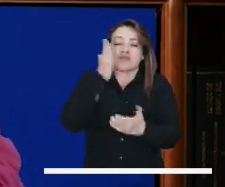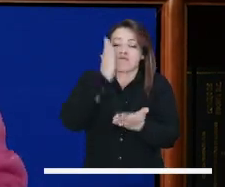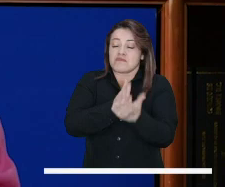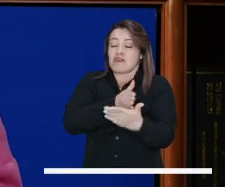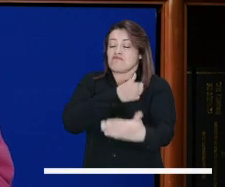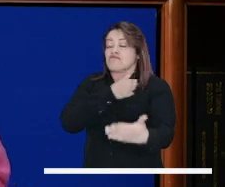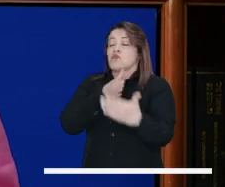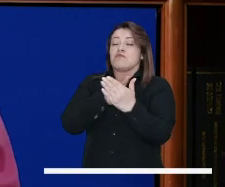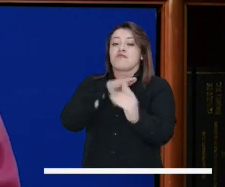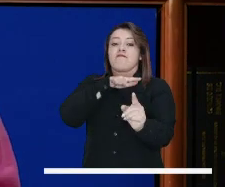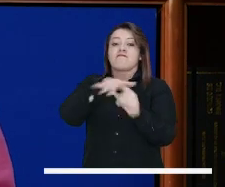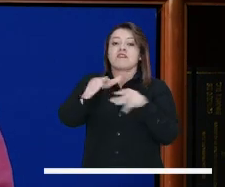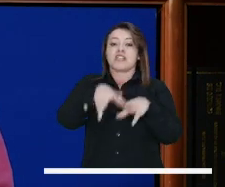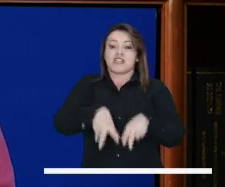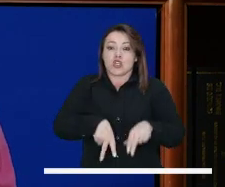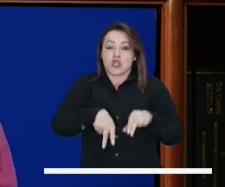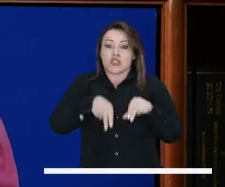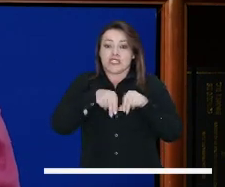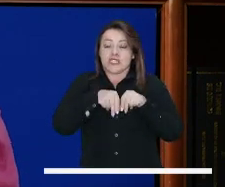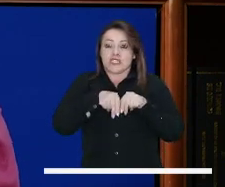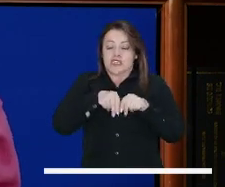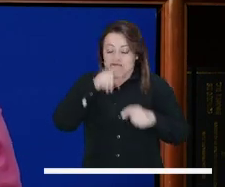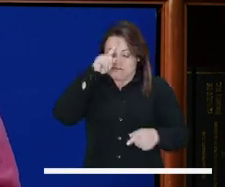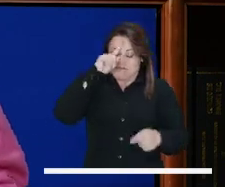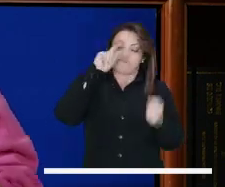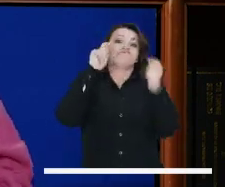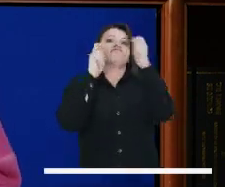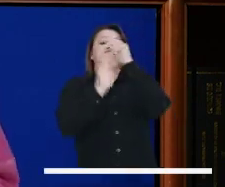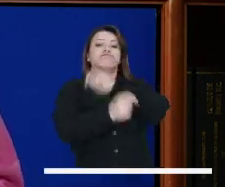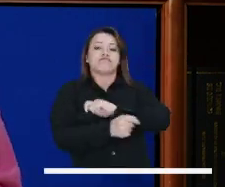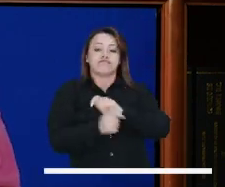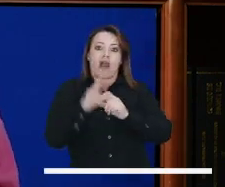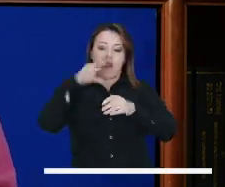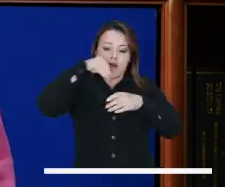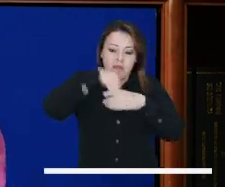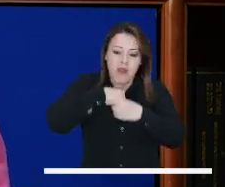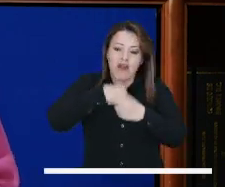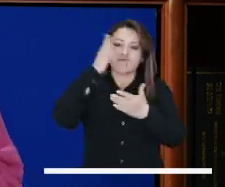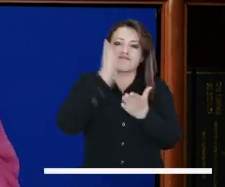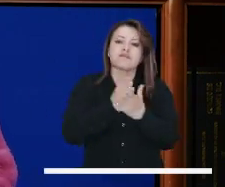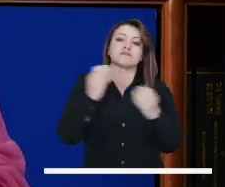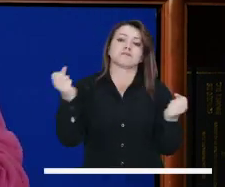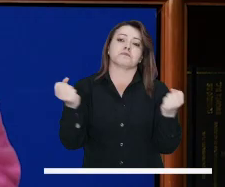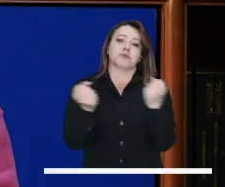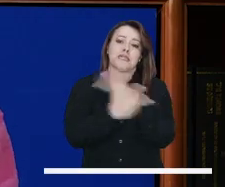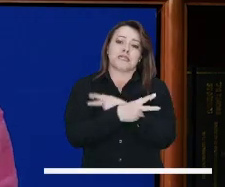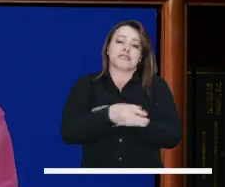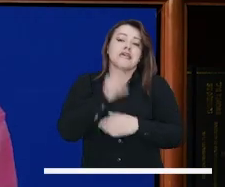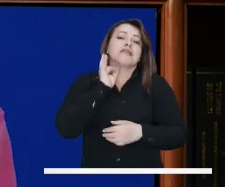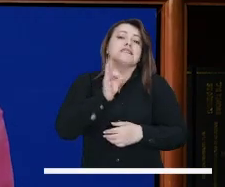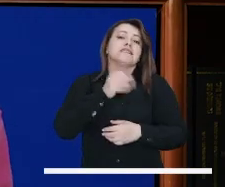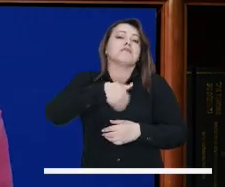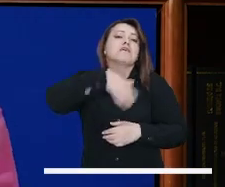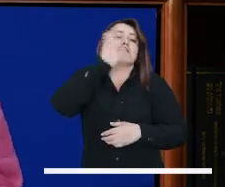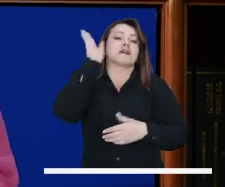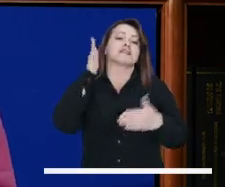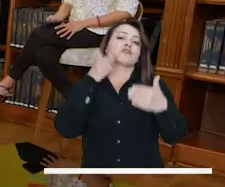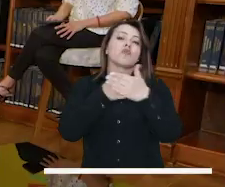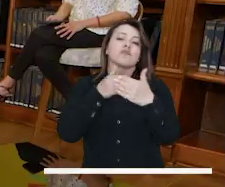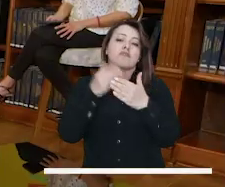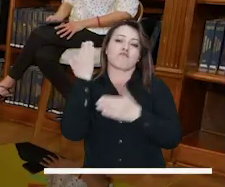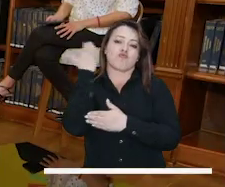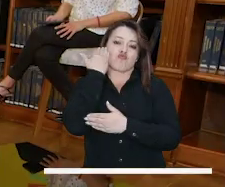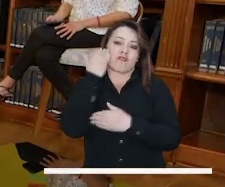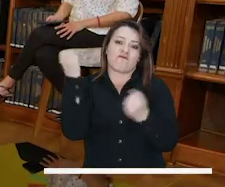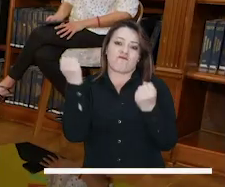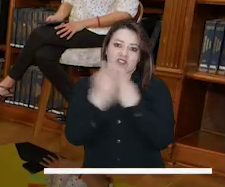profundas que abaten, que sacuden a las sociedades, hay como una seguidilla de profundización de ciertas violencias y